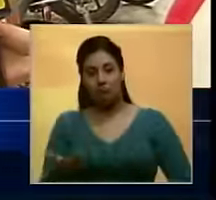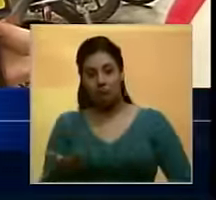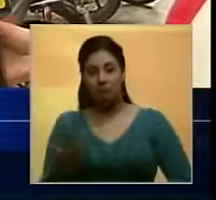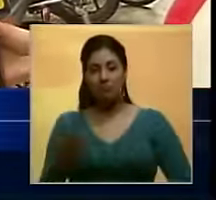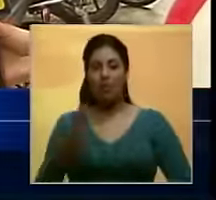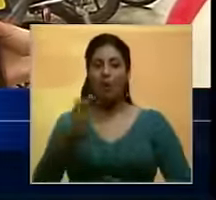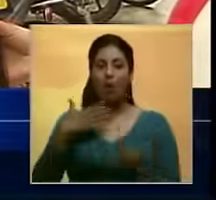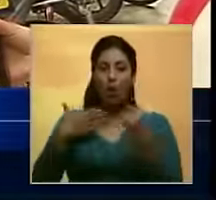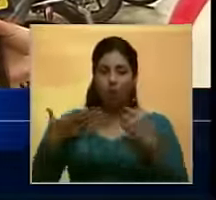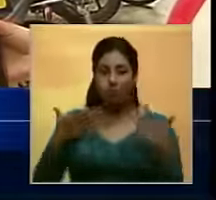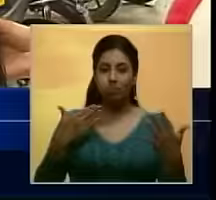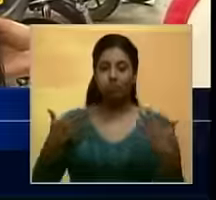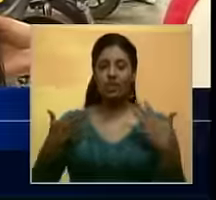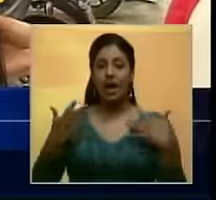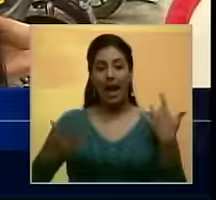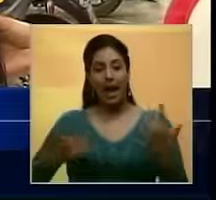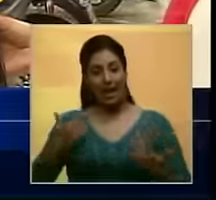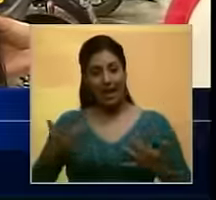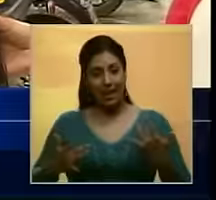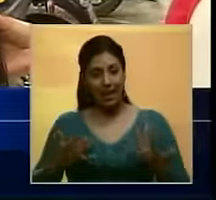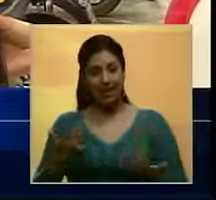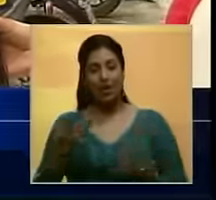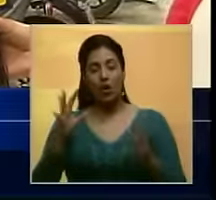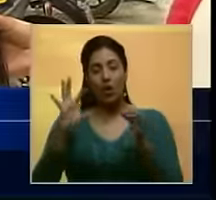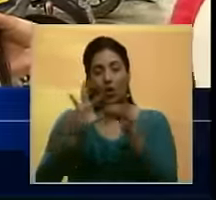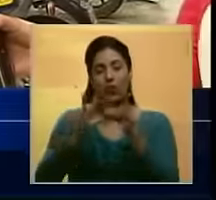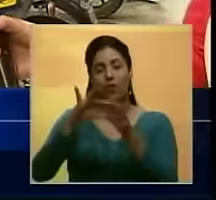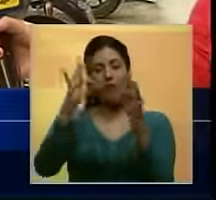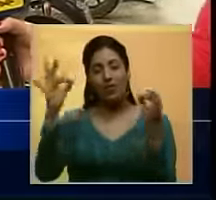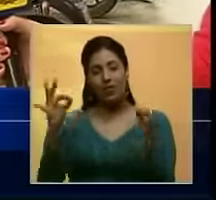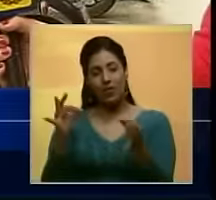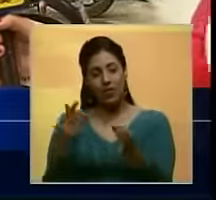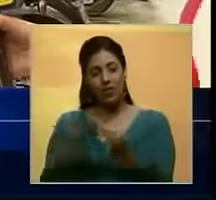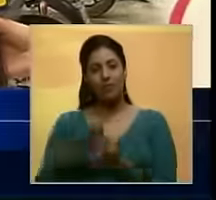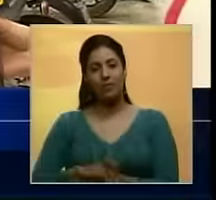el compartir, las alegrías, la unión familiar,